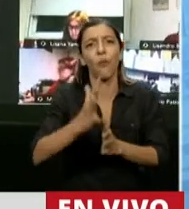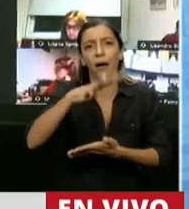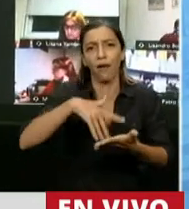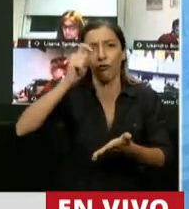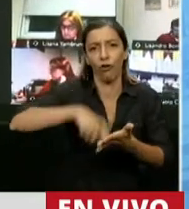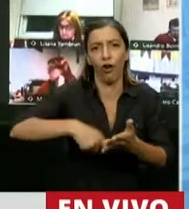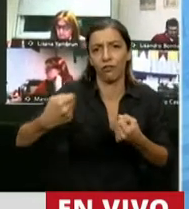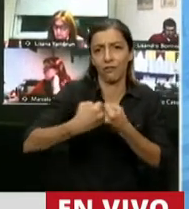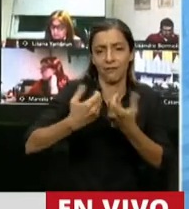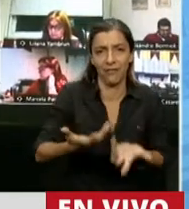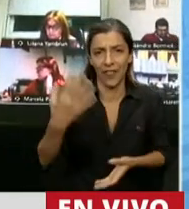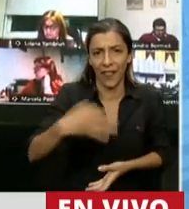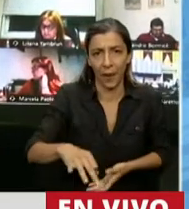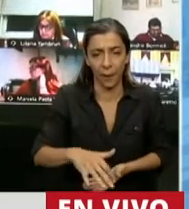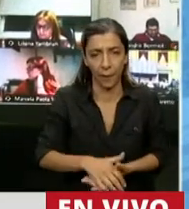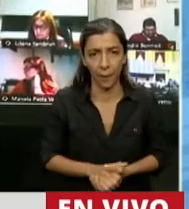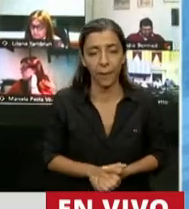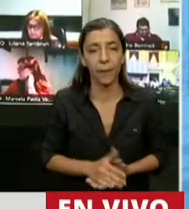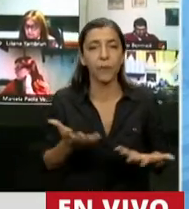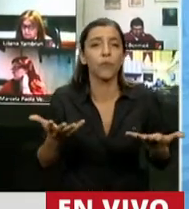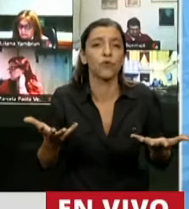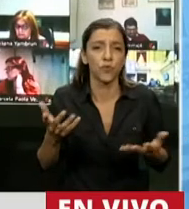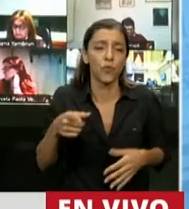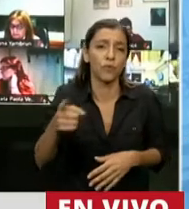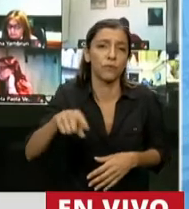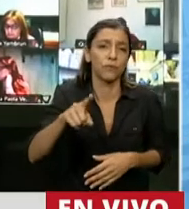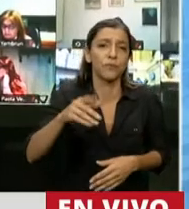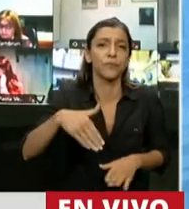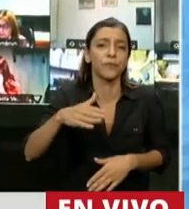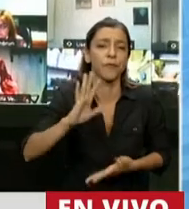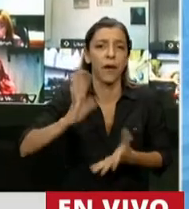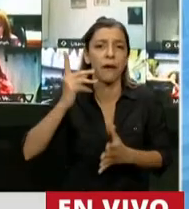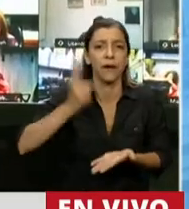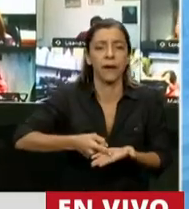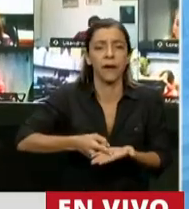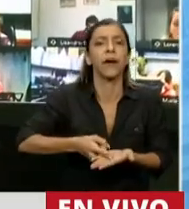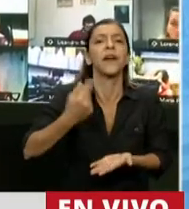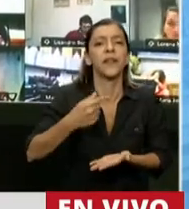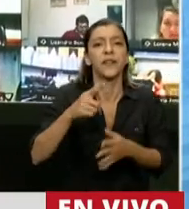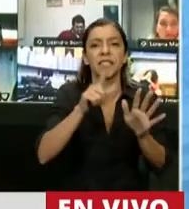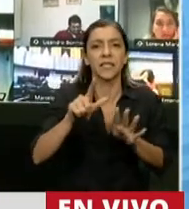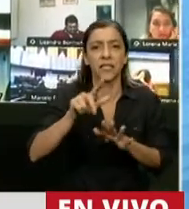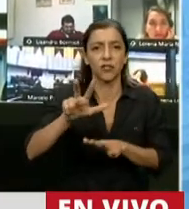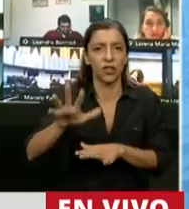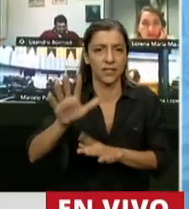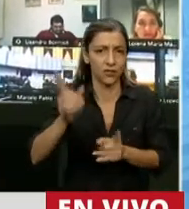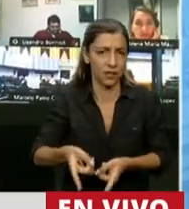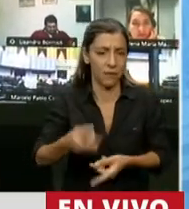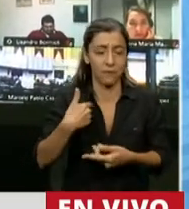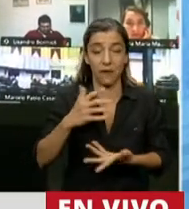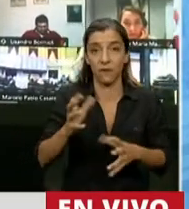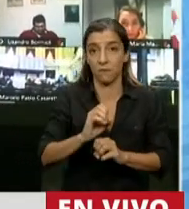supuesto que ese zarpazo por decreto, por el decreto 735, agrava la situación, porque además